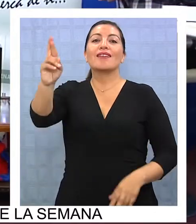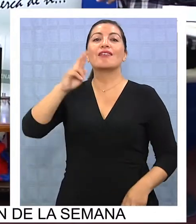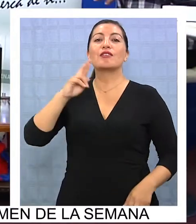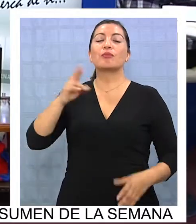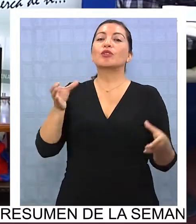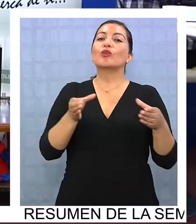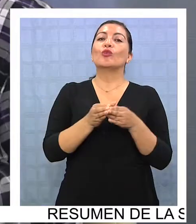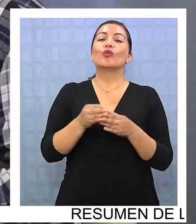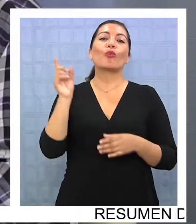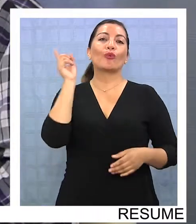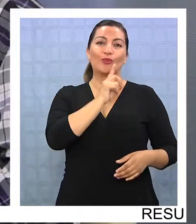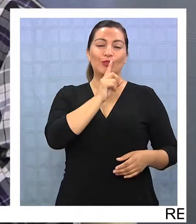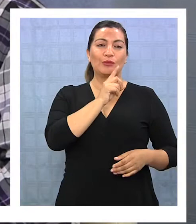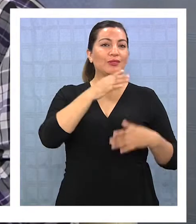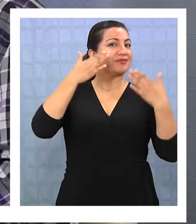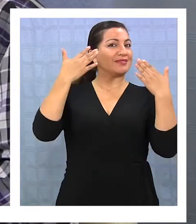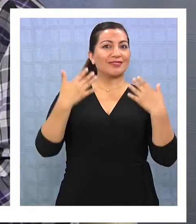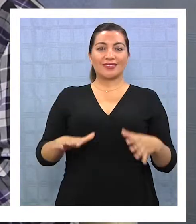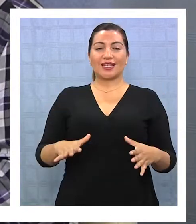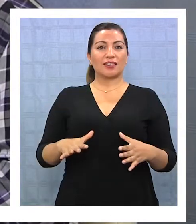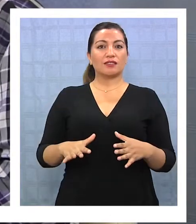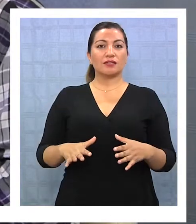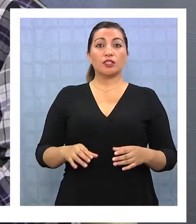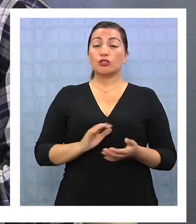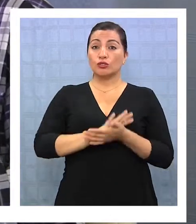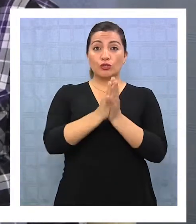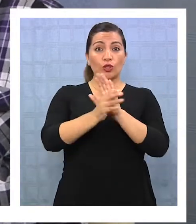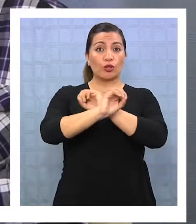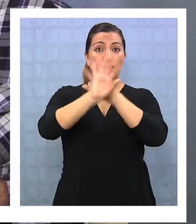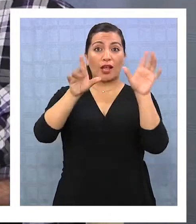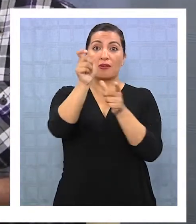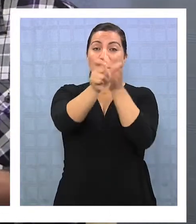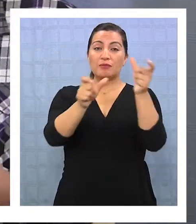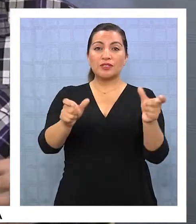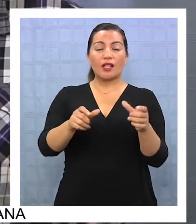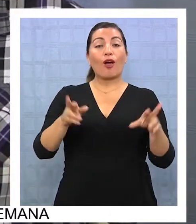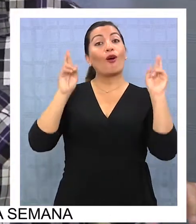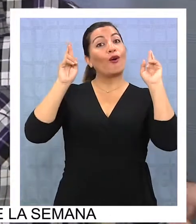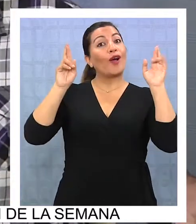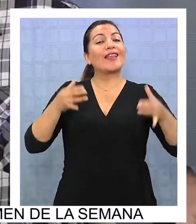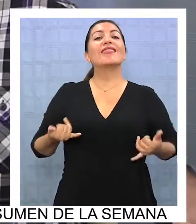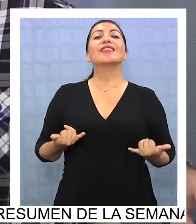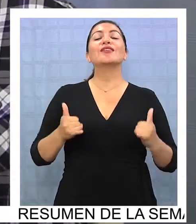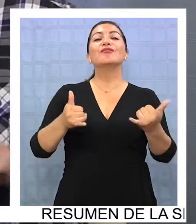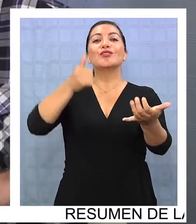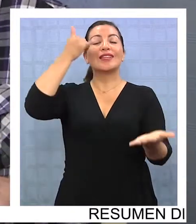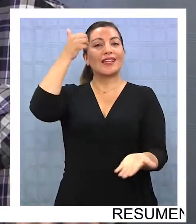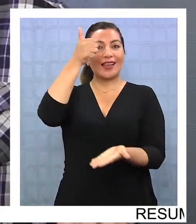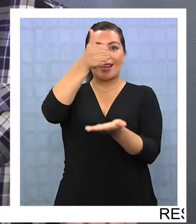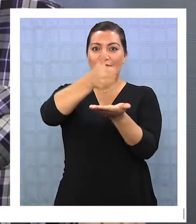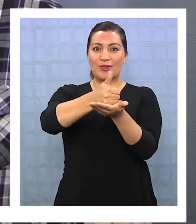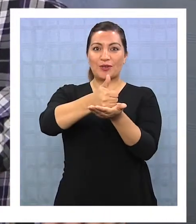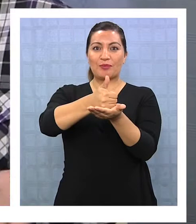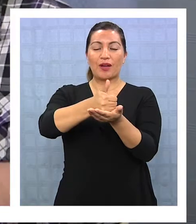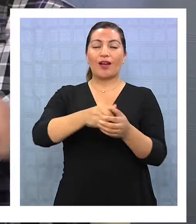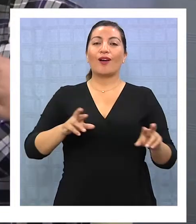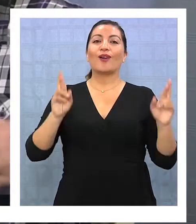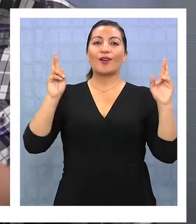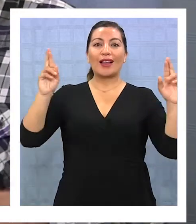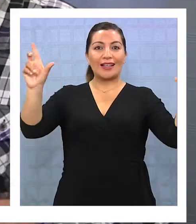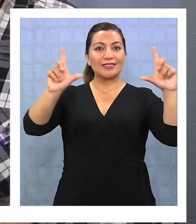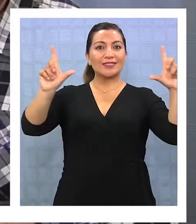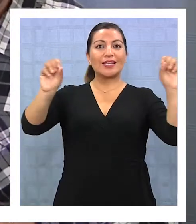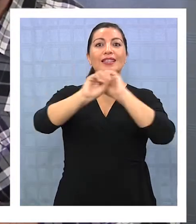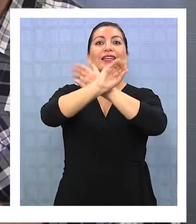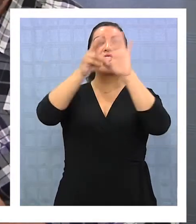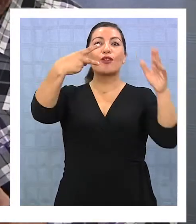de los grupos finalmente. Creo que ya quedó bastante claro para nuestro público. Ojalá que disfruten esta Copa. Ojalá que disfruten de nuestra señal, de